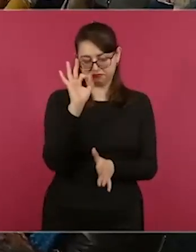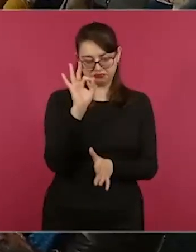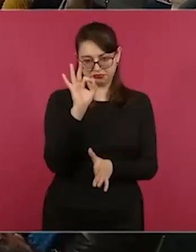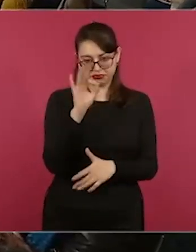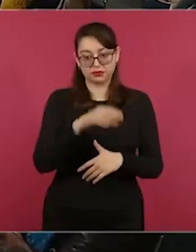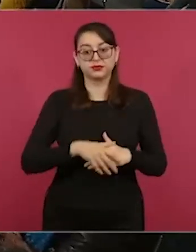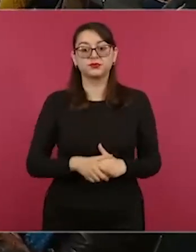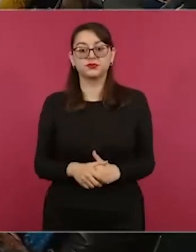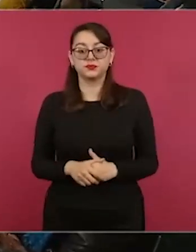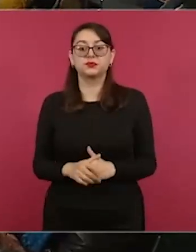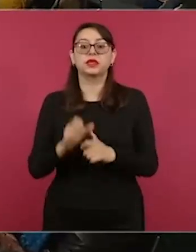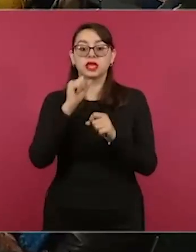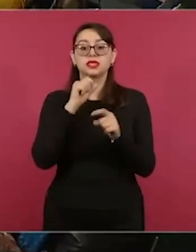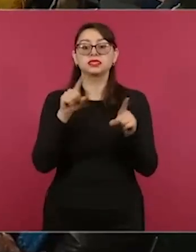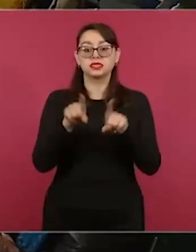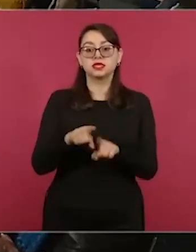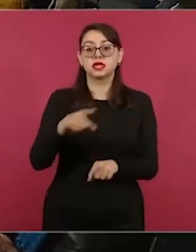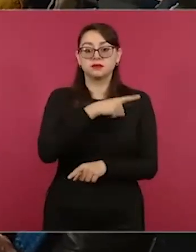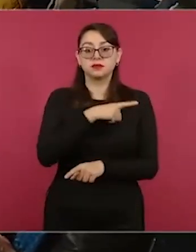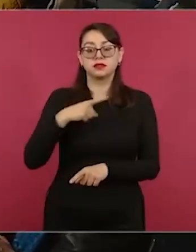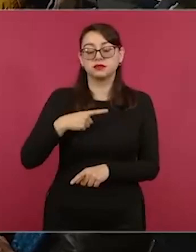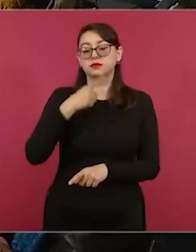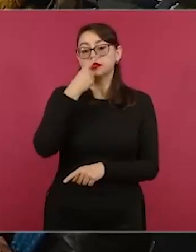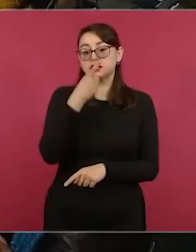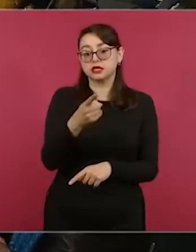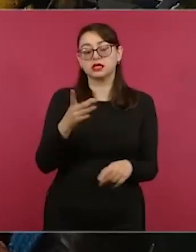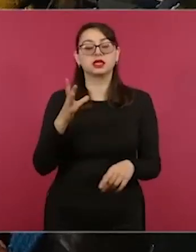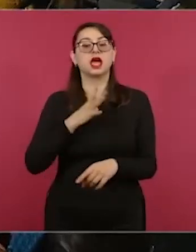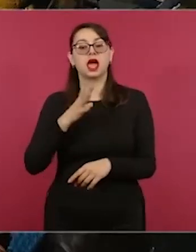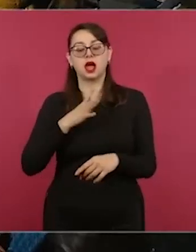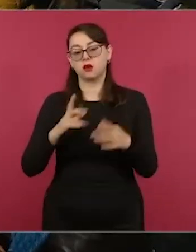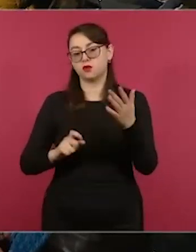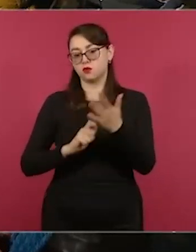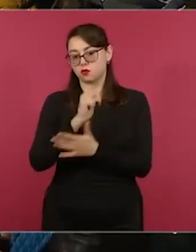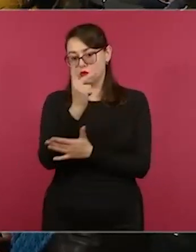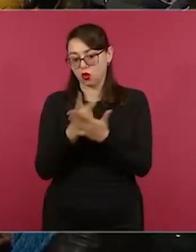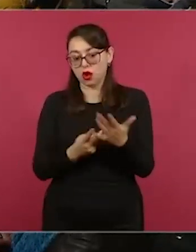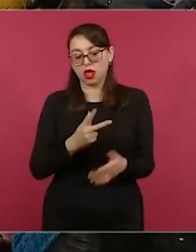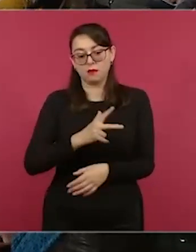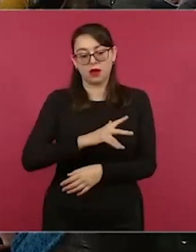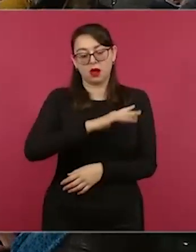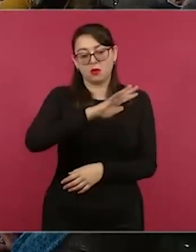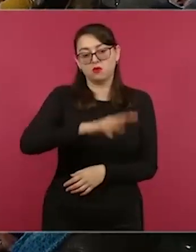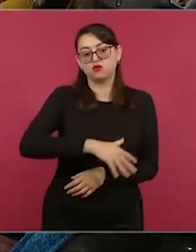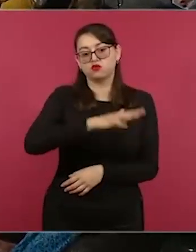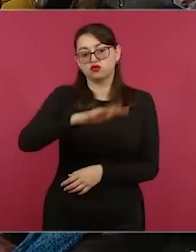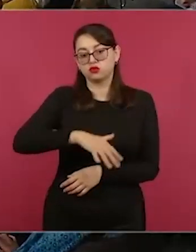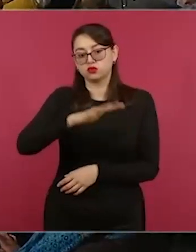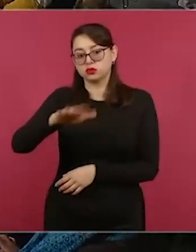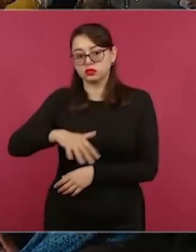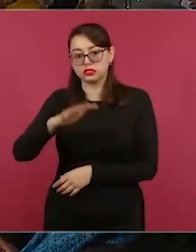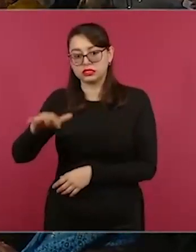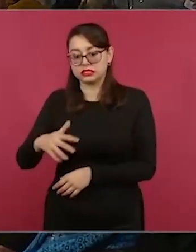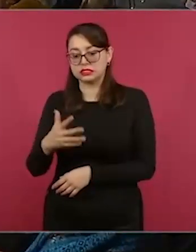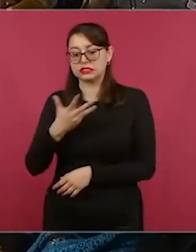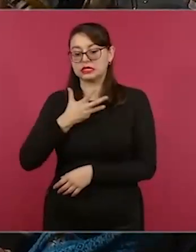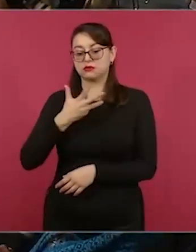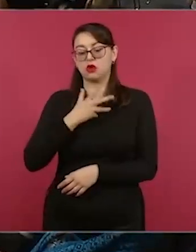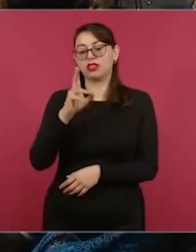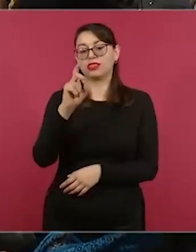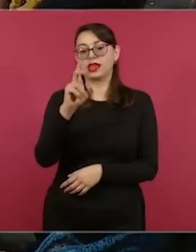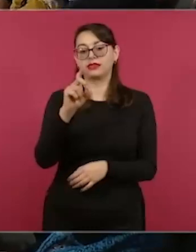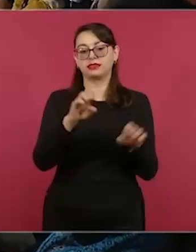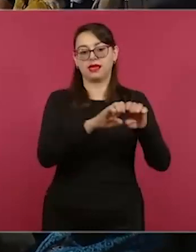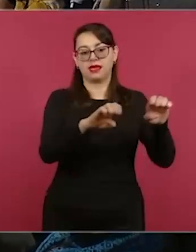gracias al programa Emergente de Búsqueda, que ampliamos ya ese programa a más de 30 brigadas, hemos